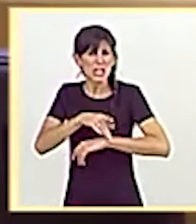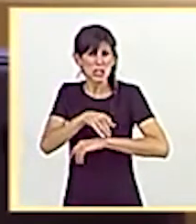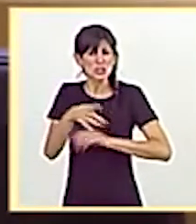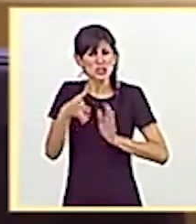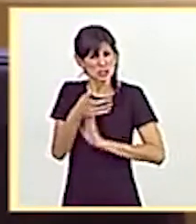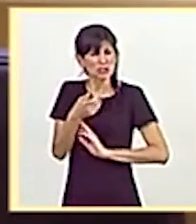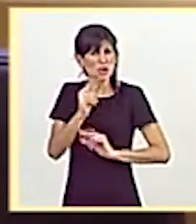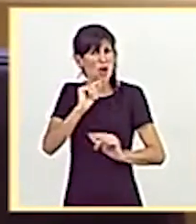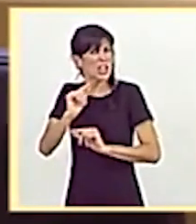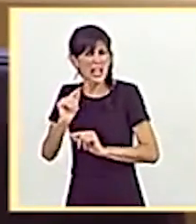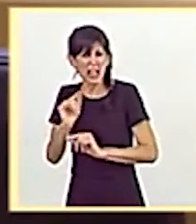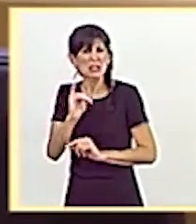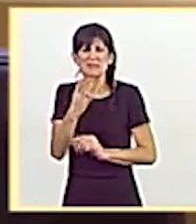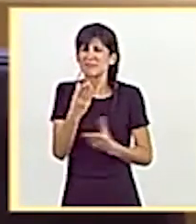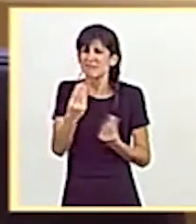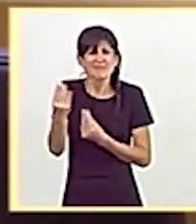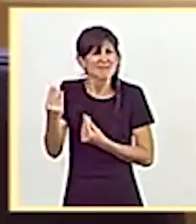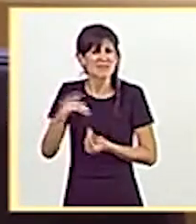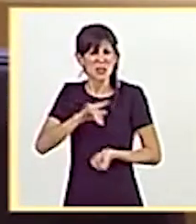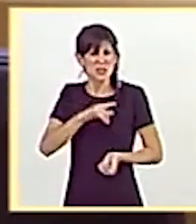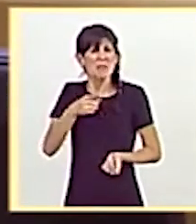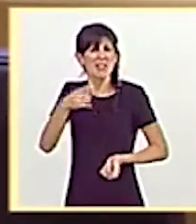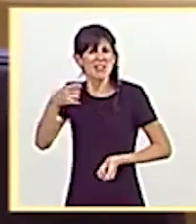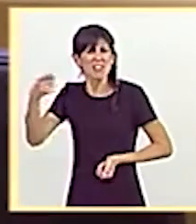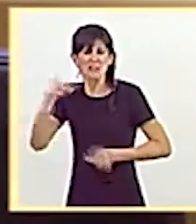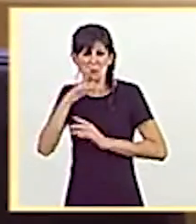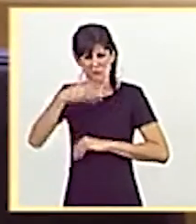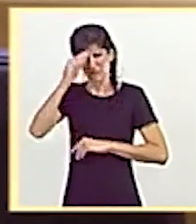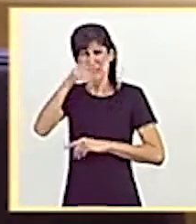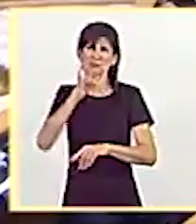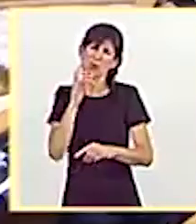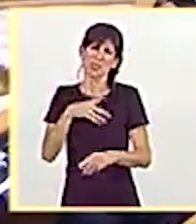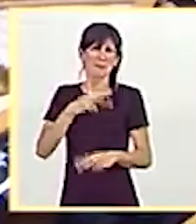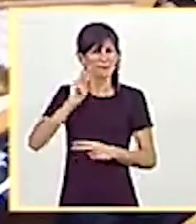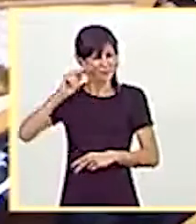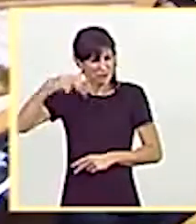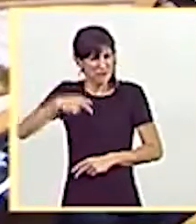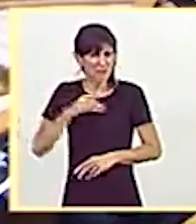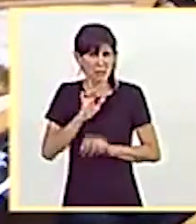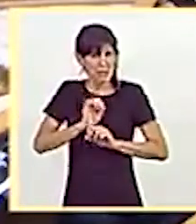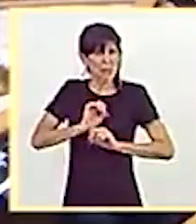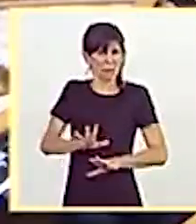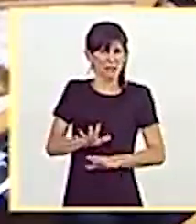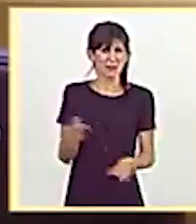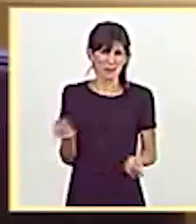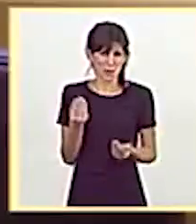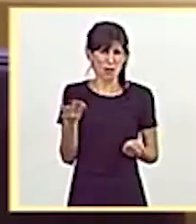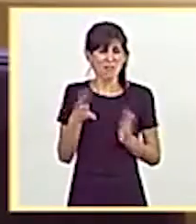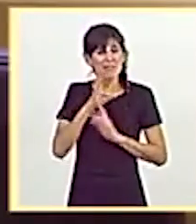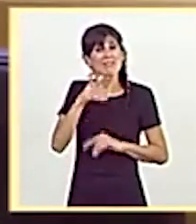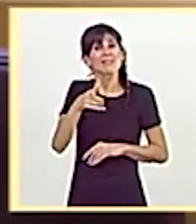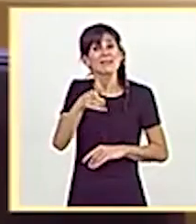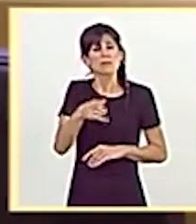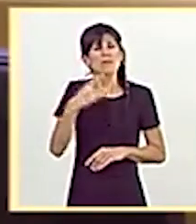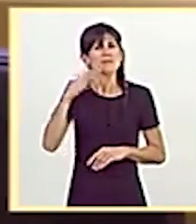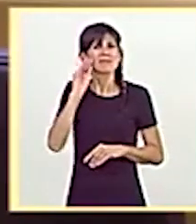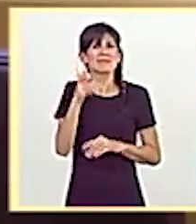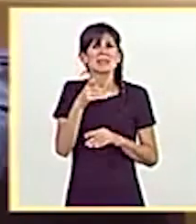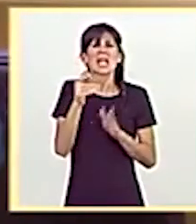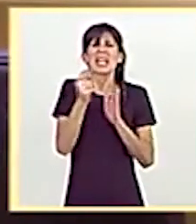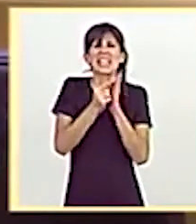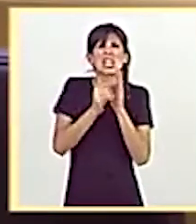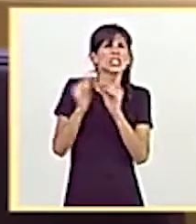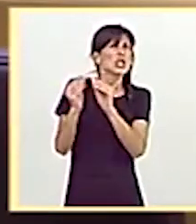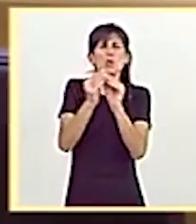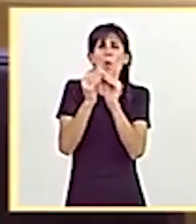dimitir, señor ministro. Usted, además, le recuerdo que sigue sin establecer criterios homogéneos. Ya no le pido